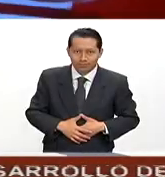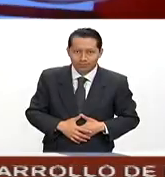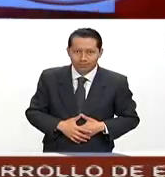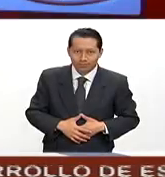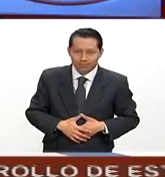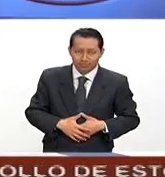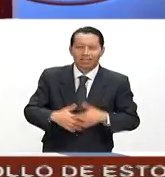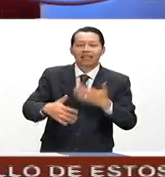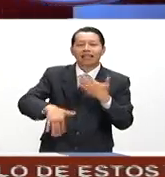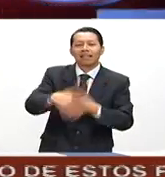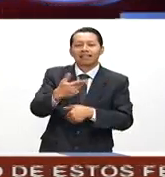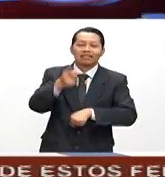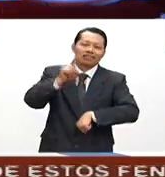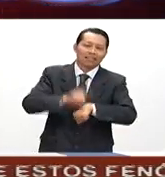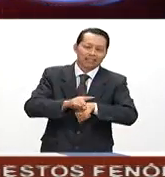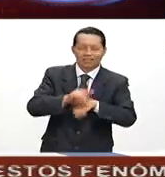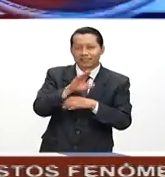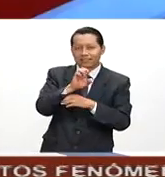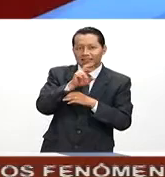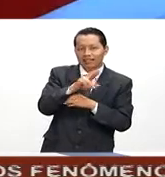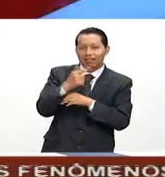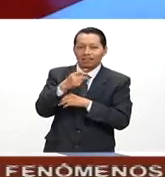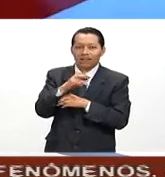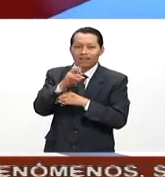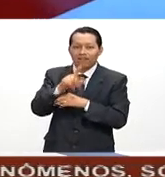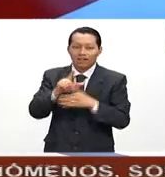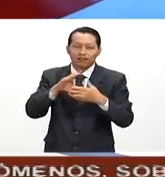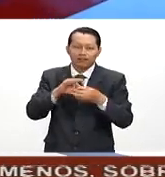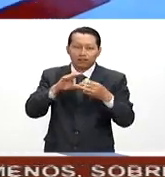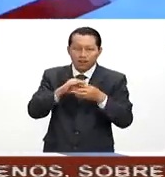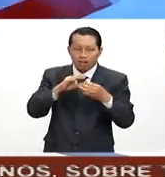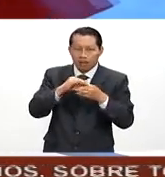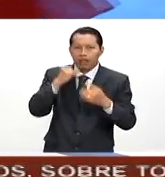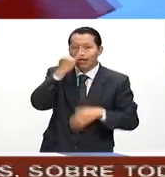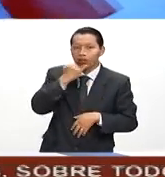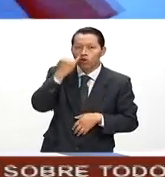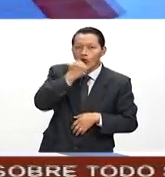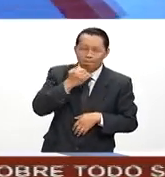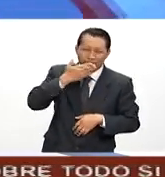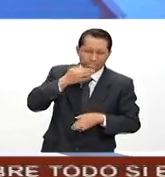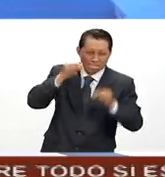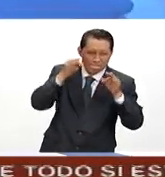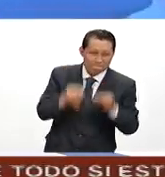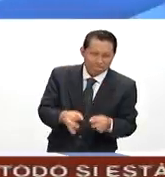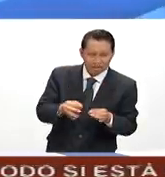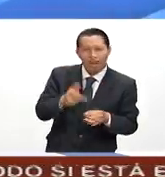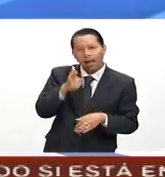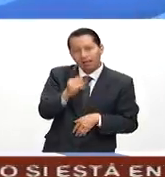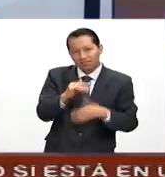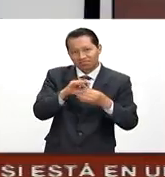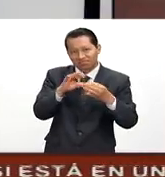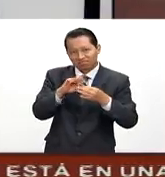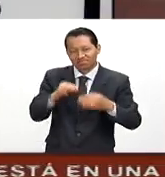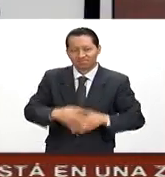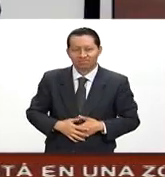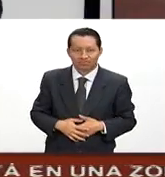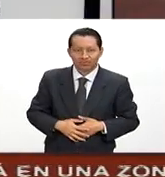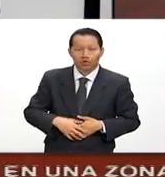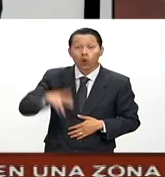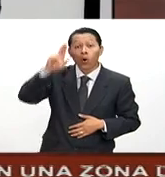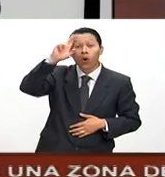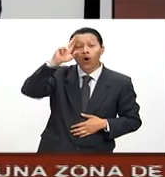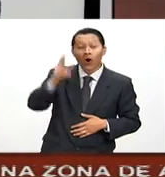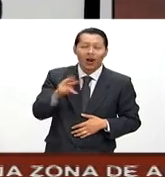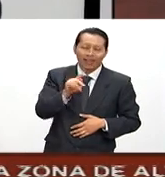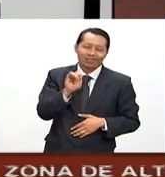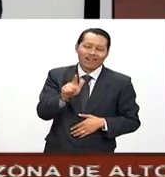Como cada 15 días, César Gabriel nos explica el uso correcto del idioma en la sección así como te lo cuento. Hola, ¿qué tal?